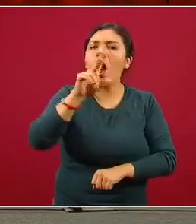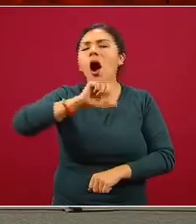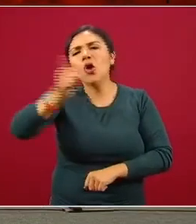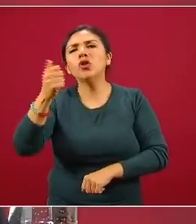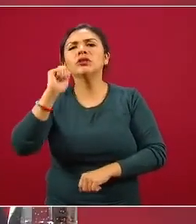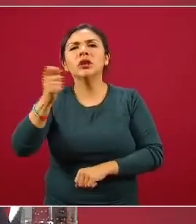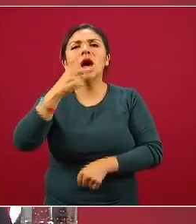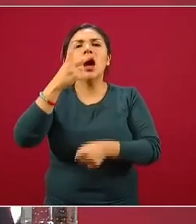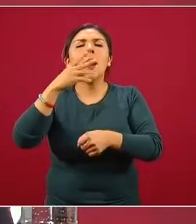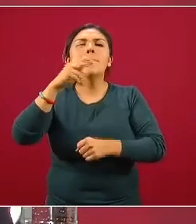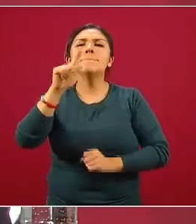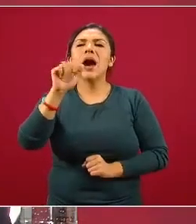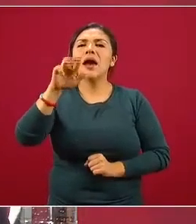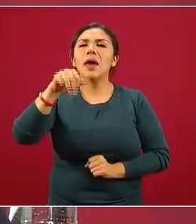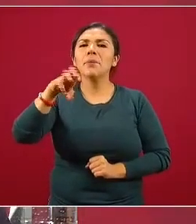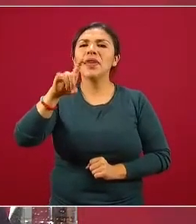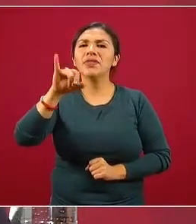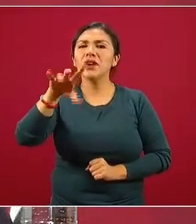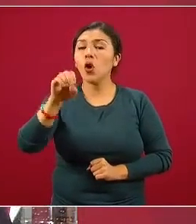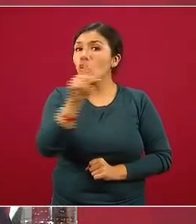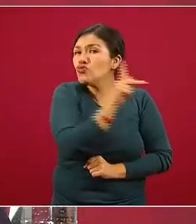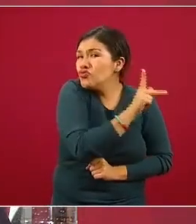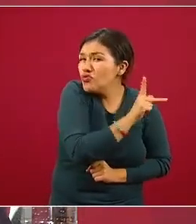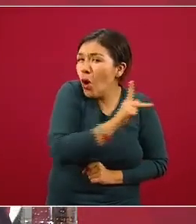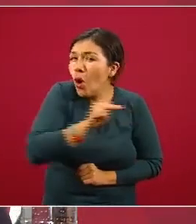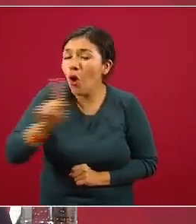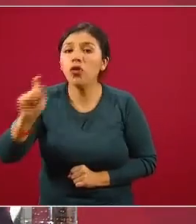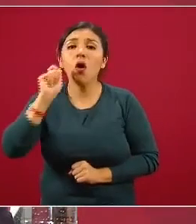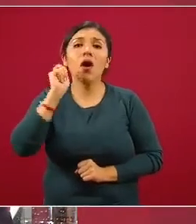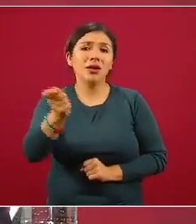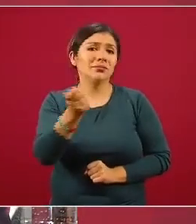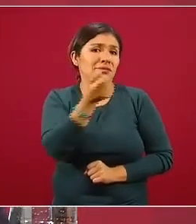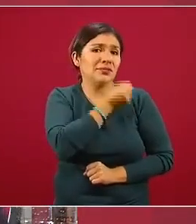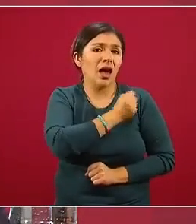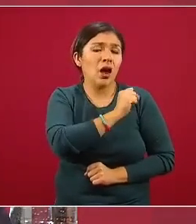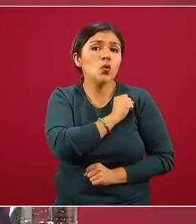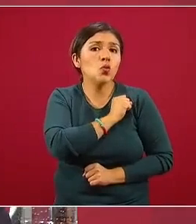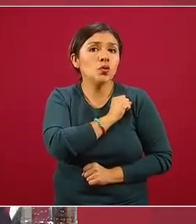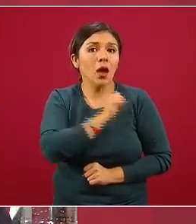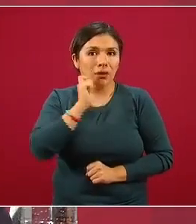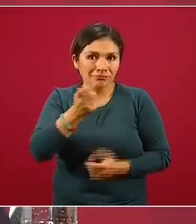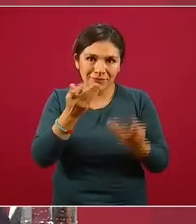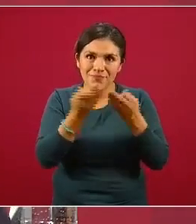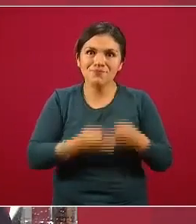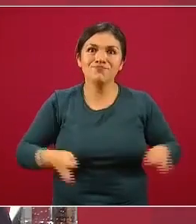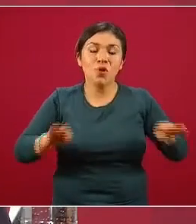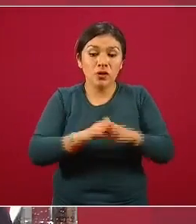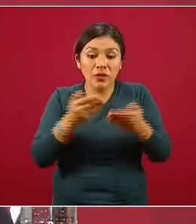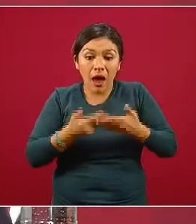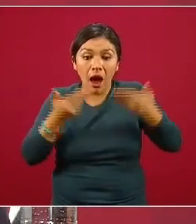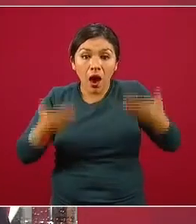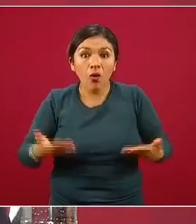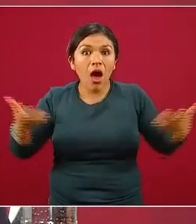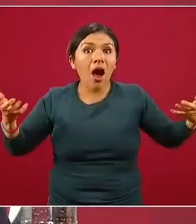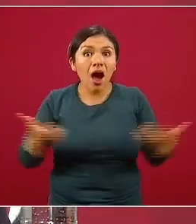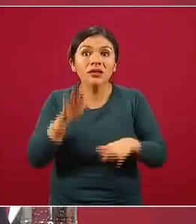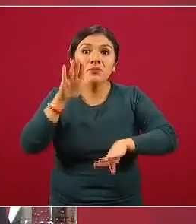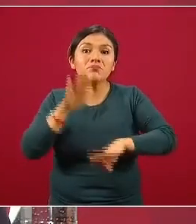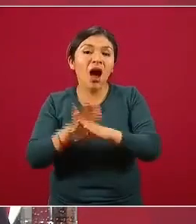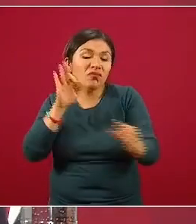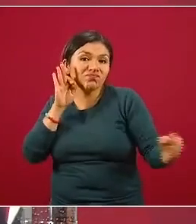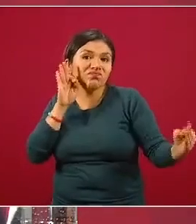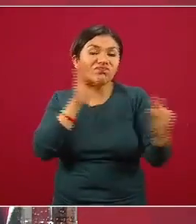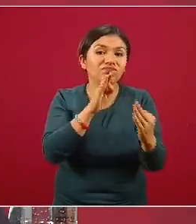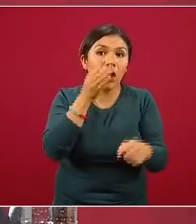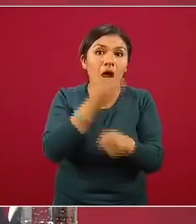parte de este muy importante engranaje que es el Sistema de Salud Nacional y que el día de hoy está haciendo frente a esta